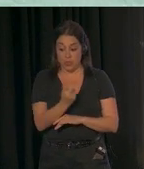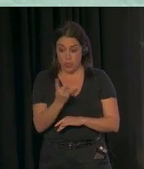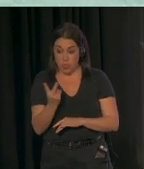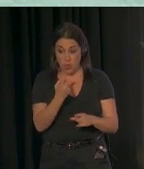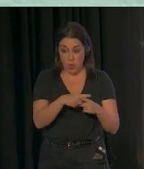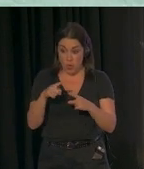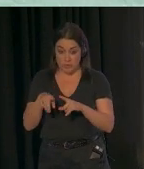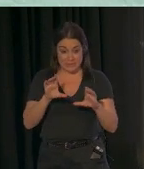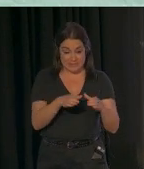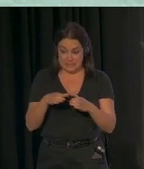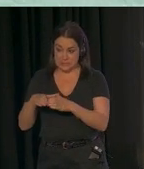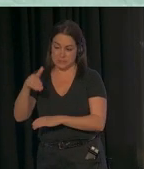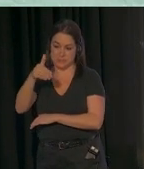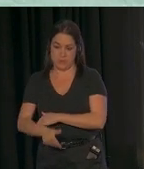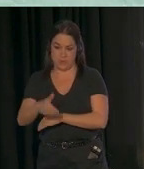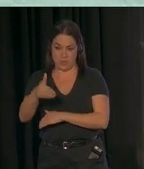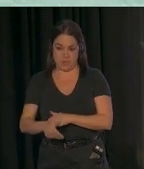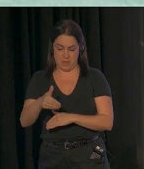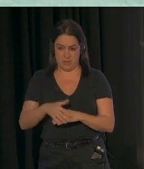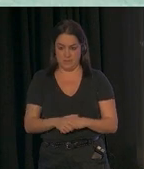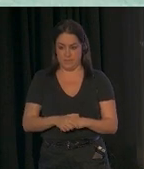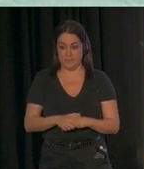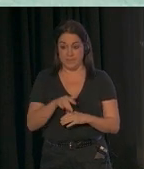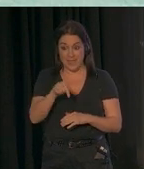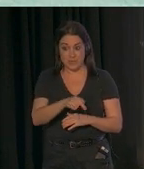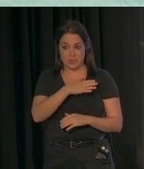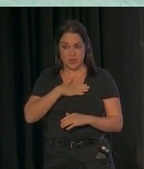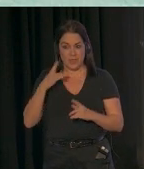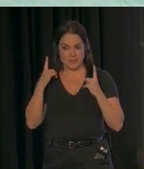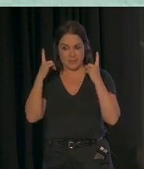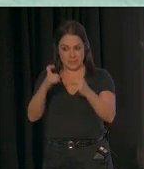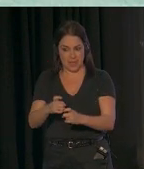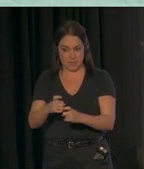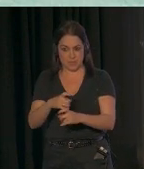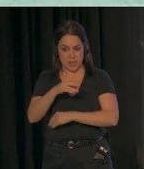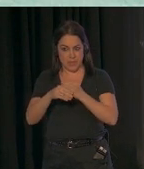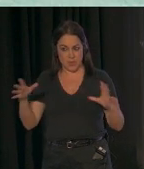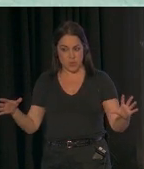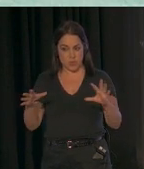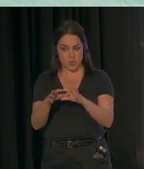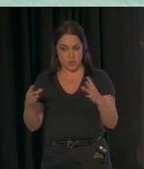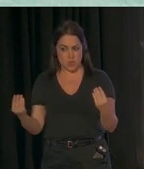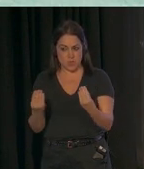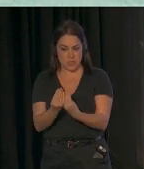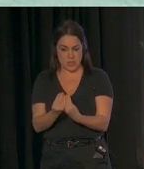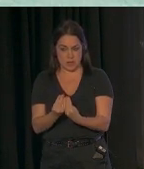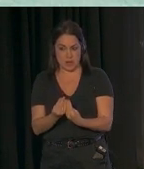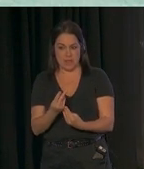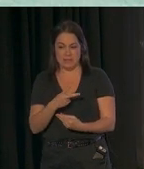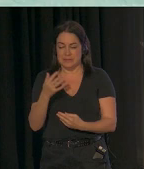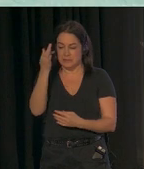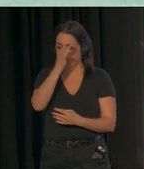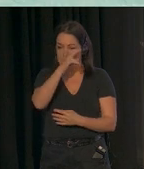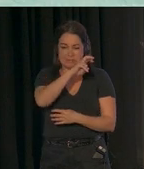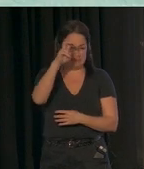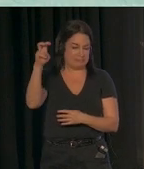importantes. Y eso es lo que intentamos hacer nosotros. Intentamos unir ambas cosas. Y hay muchas teorías y hay muchas